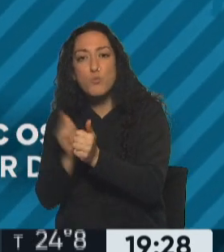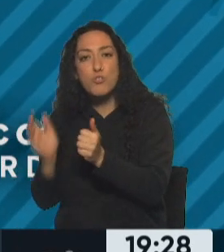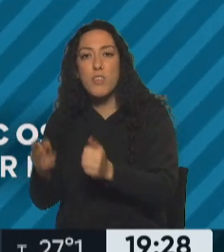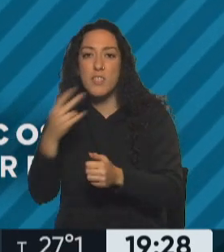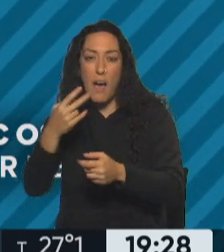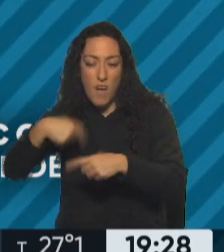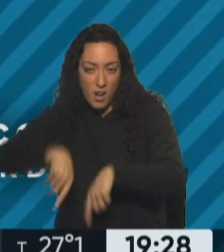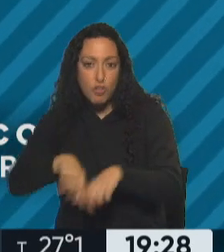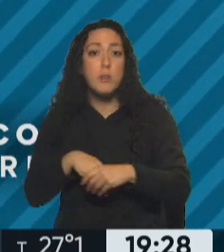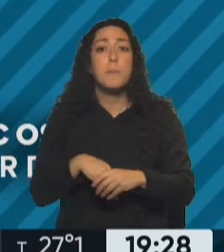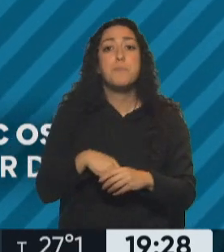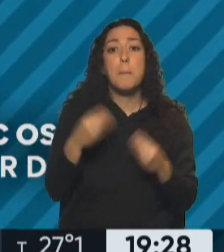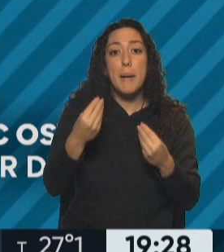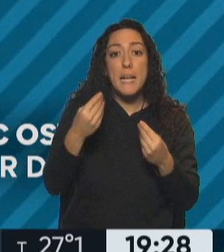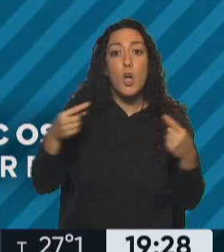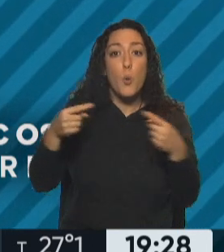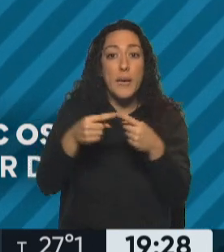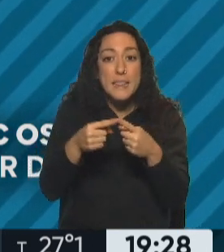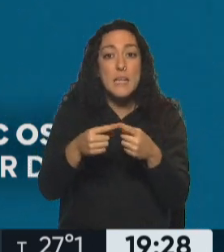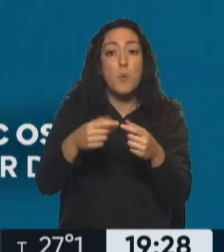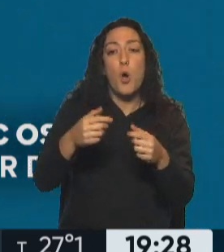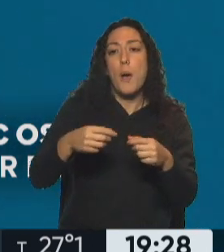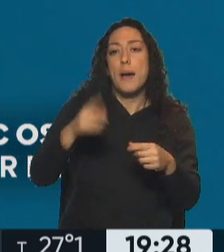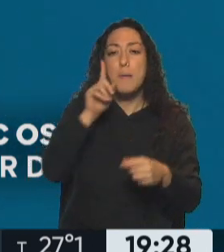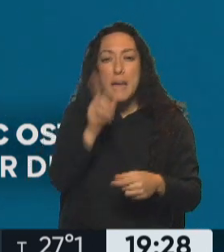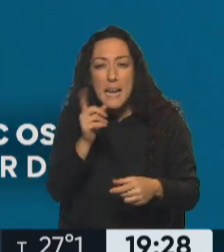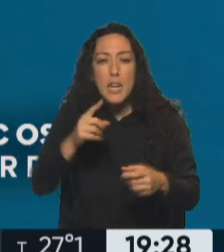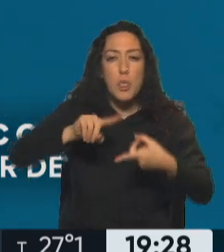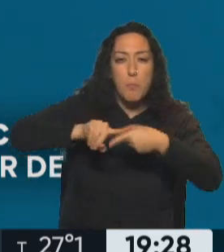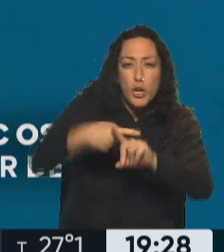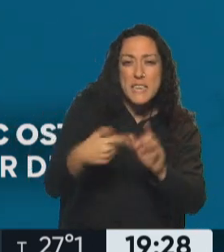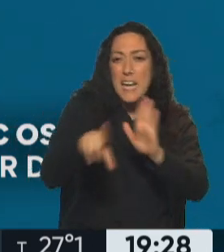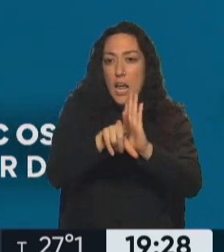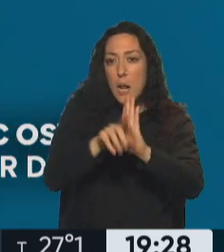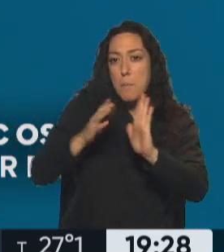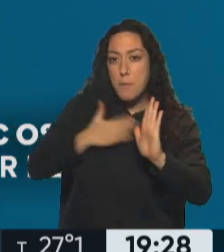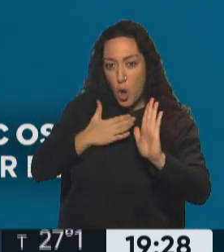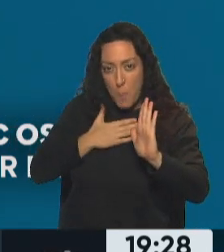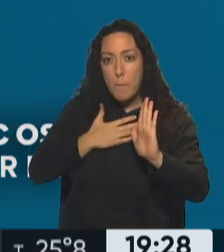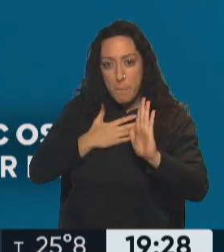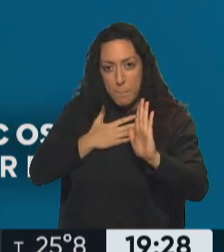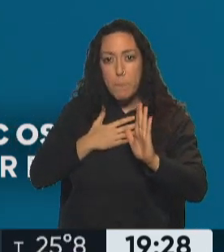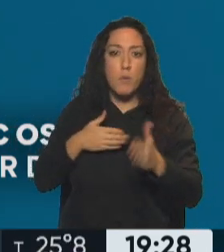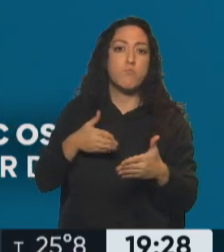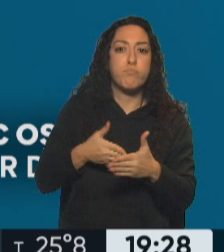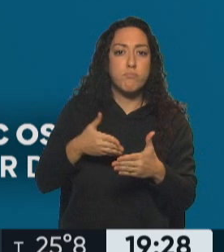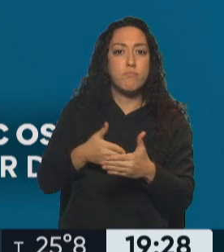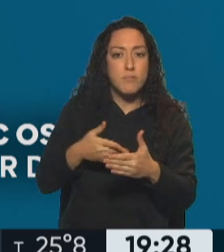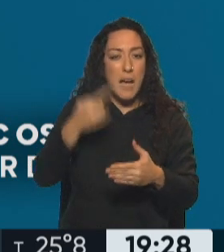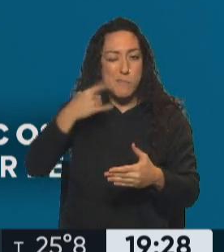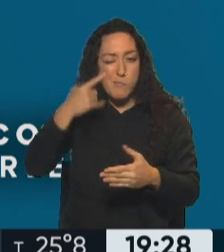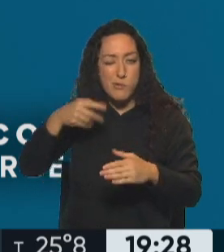fue diseñada para mitigar el riesgo político y legal para sí mismo. Esto le permitió seguir participando en actividades corruptas,